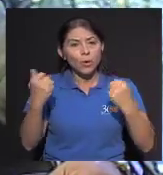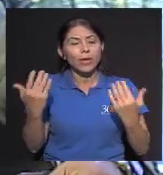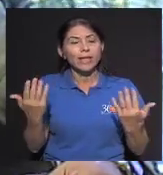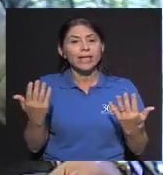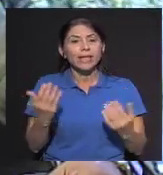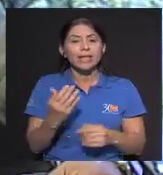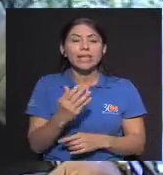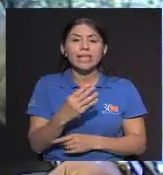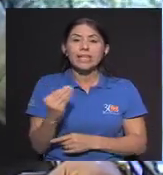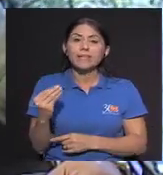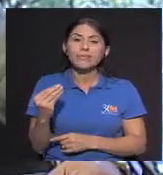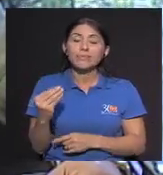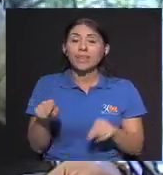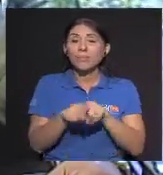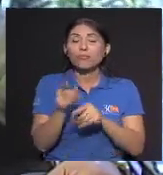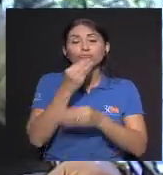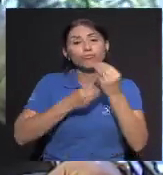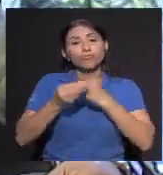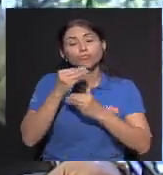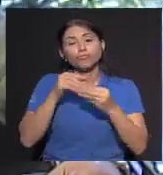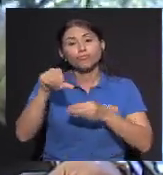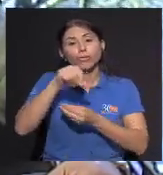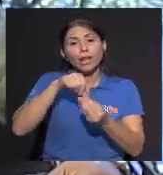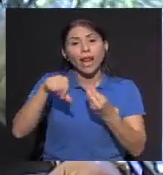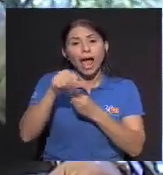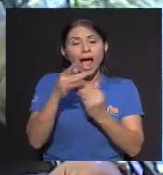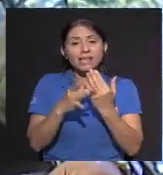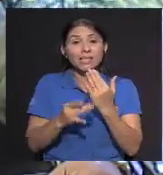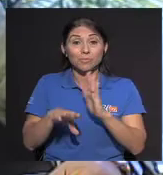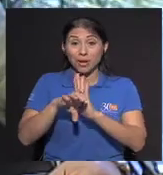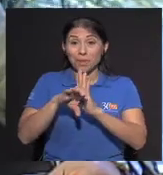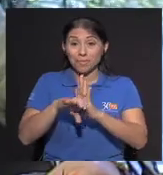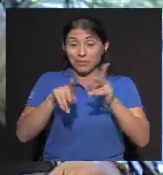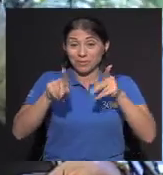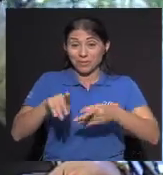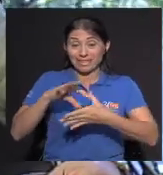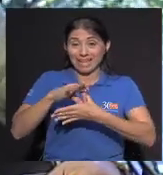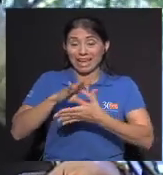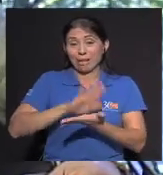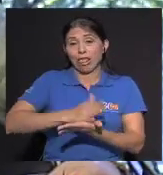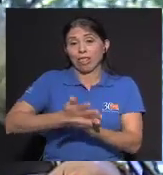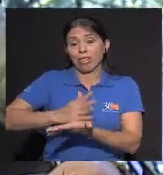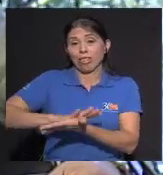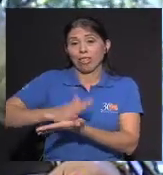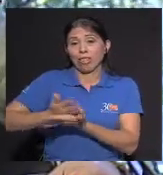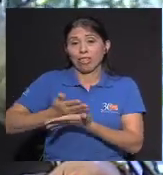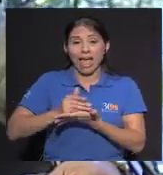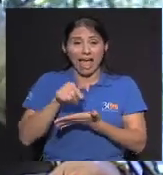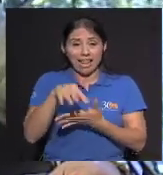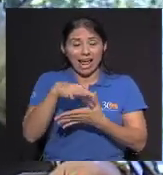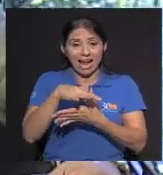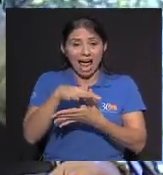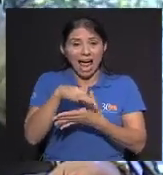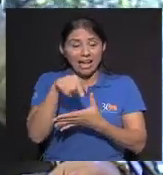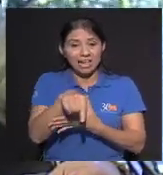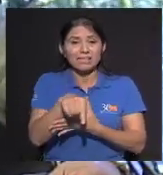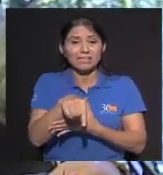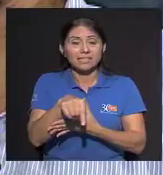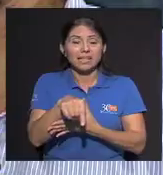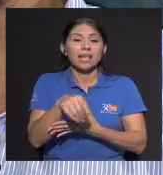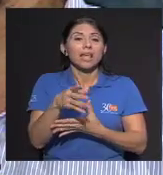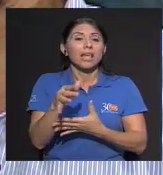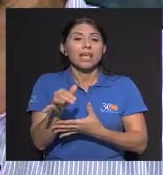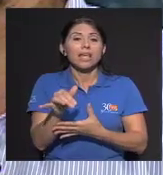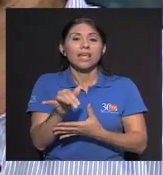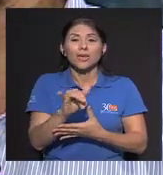el consumo De grasas Por ejemplo Las parrilladas Donde La carne Asada